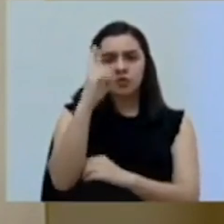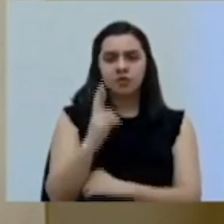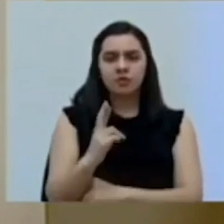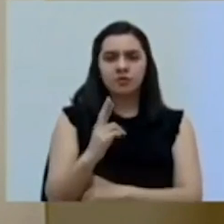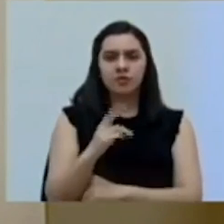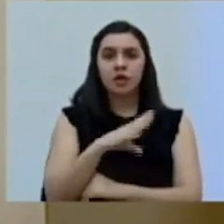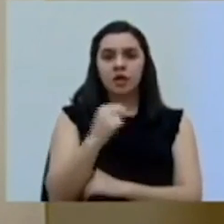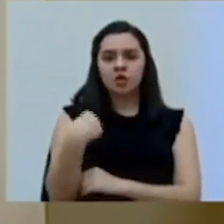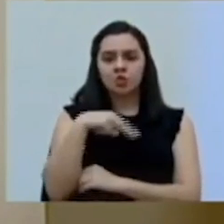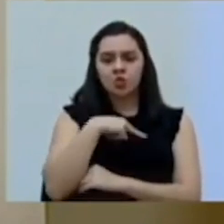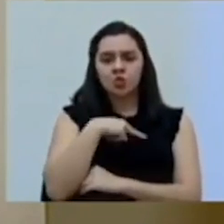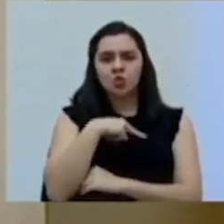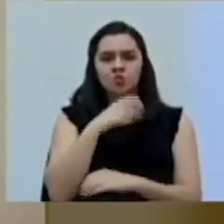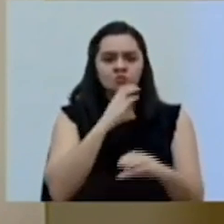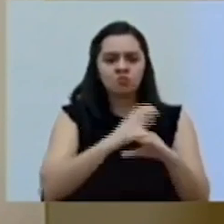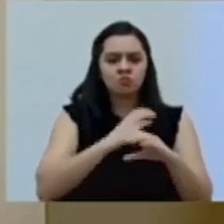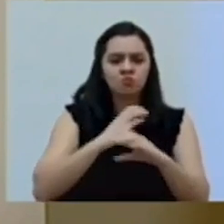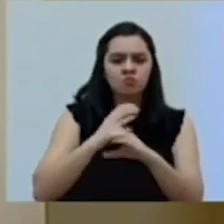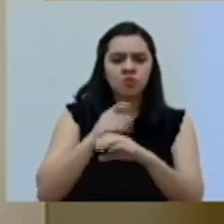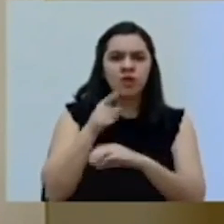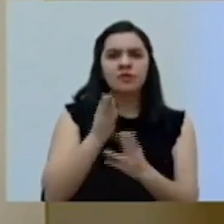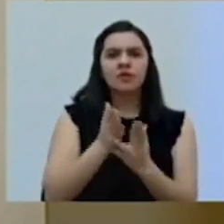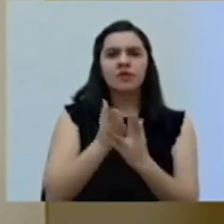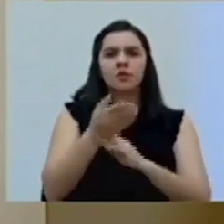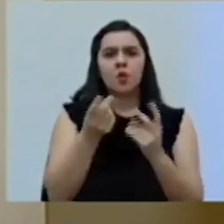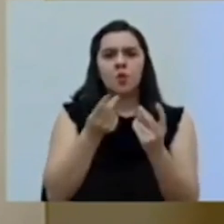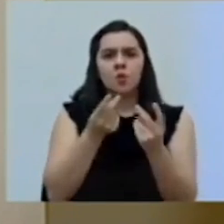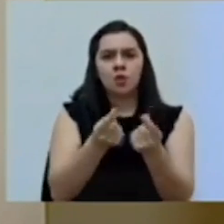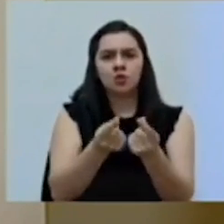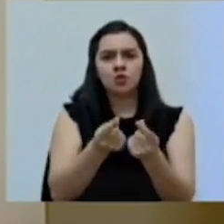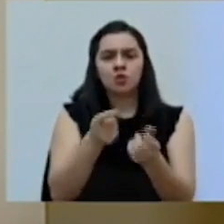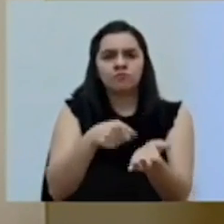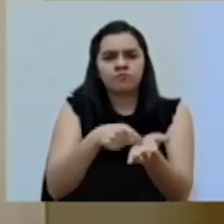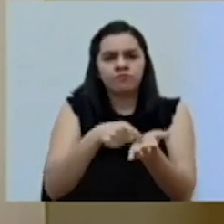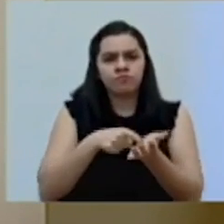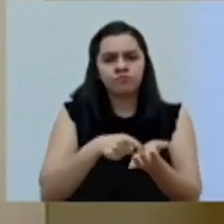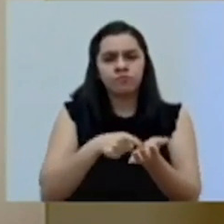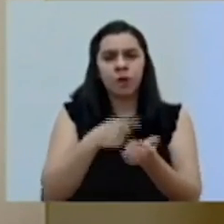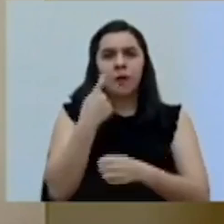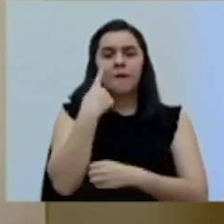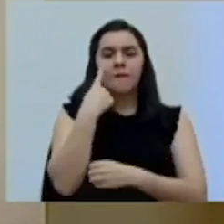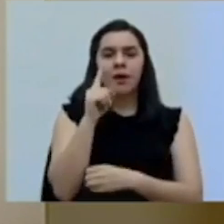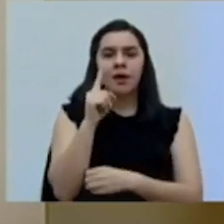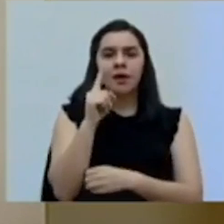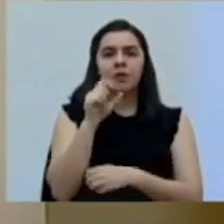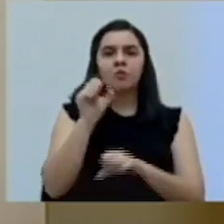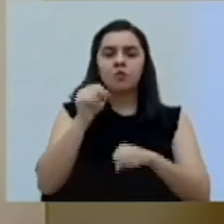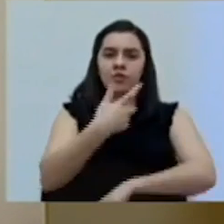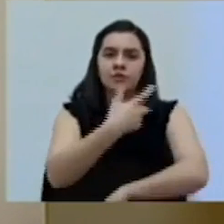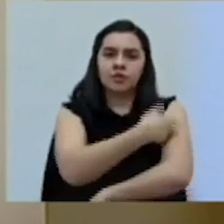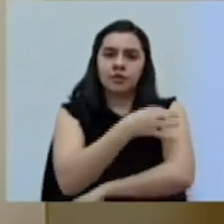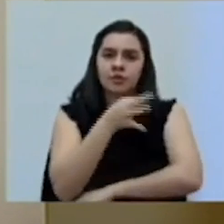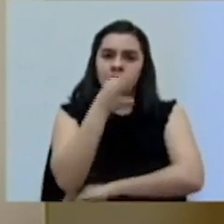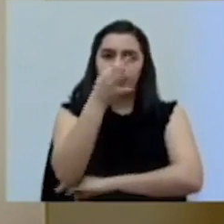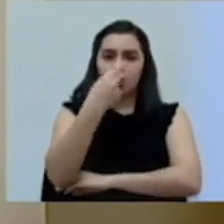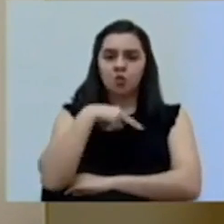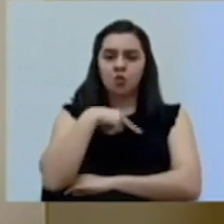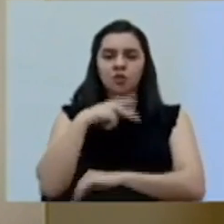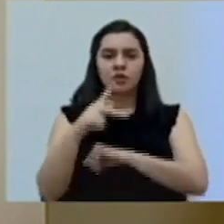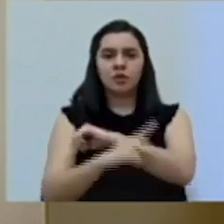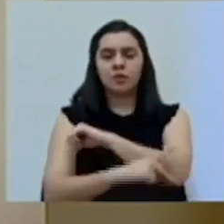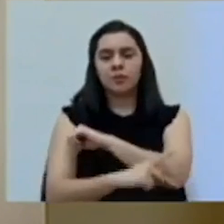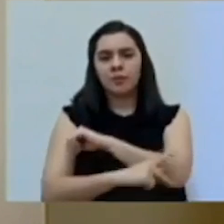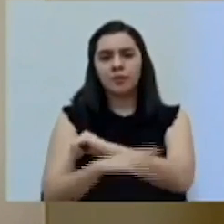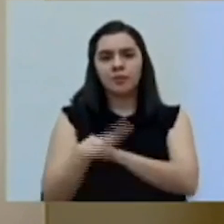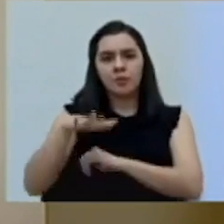estamos procurando ese acceso pronto, oportuno, para poder vacunar a nuestra población